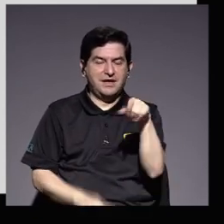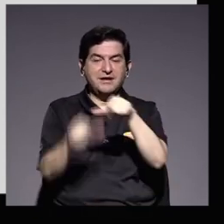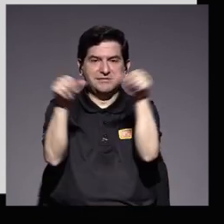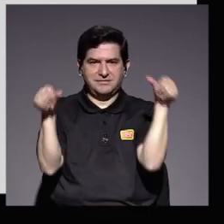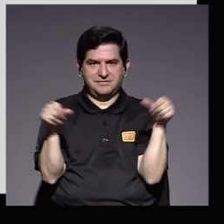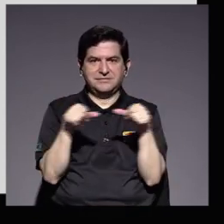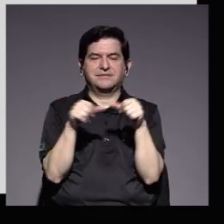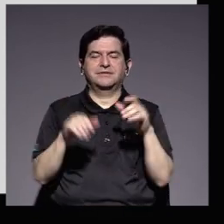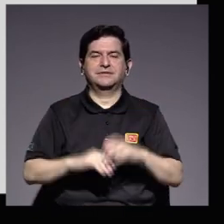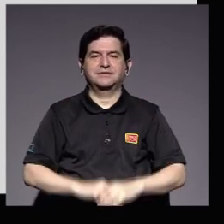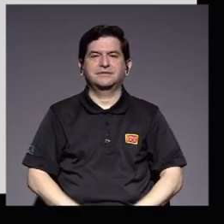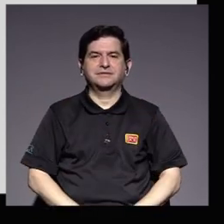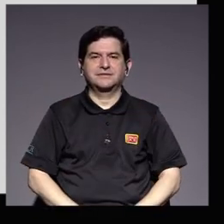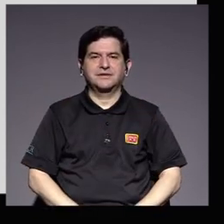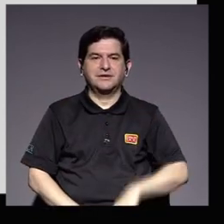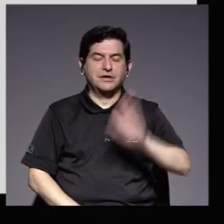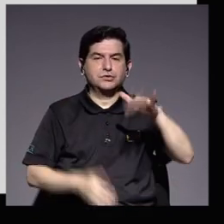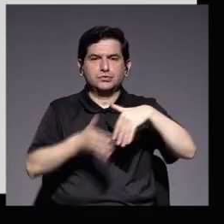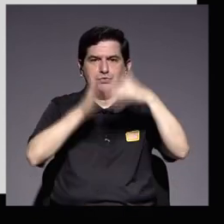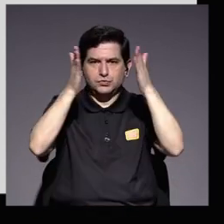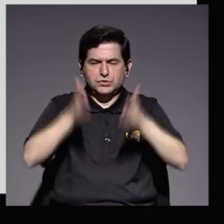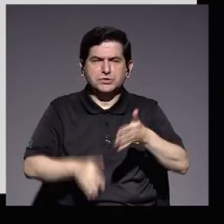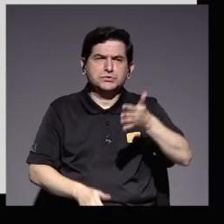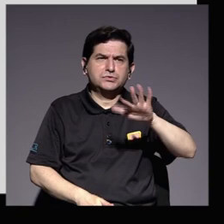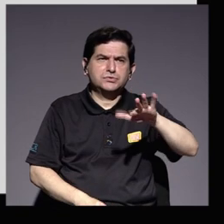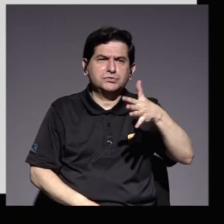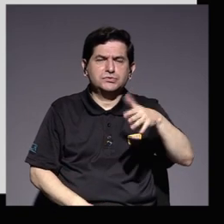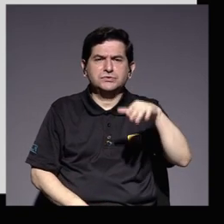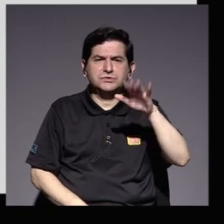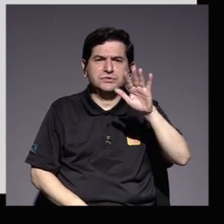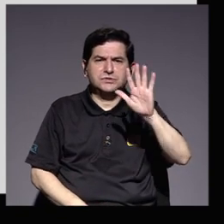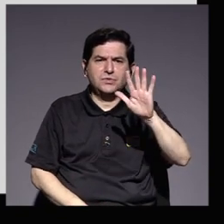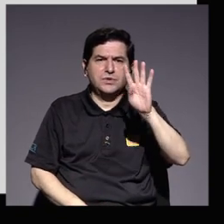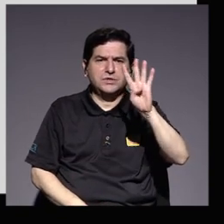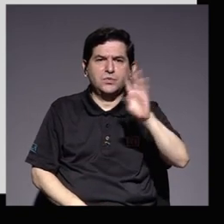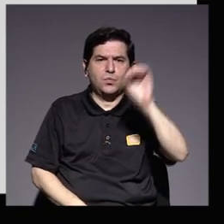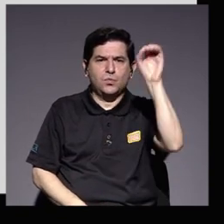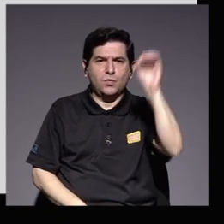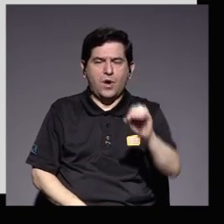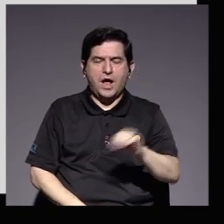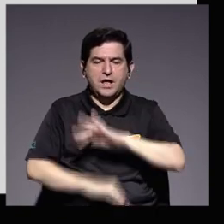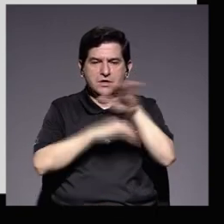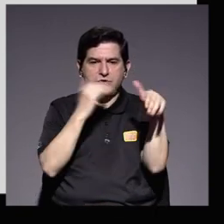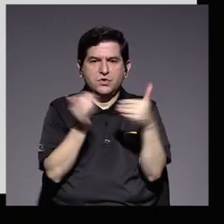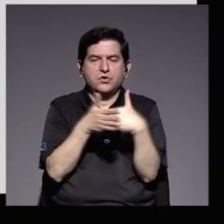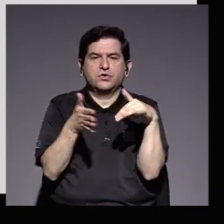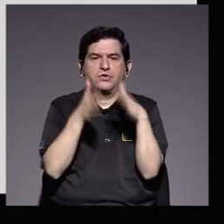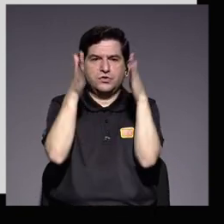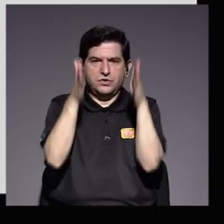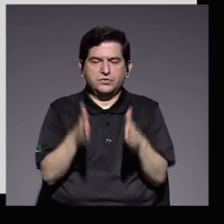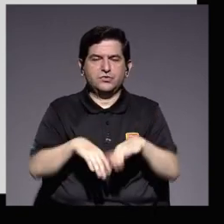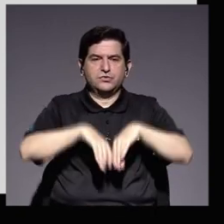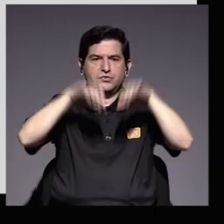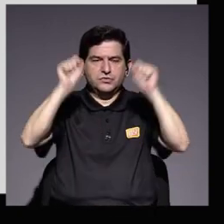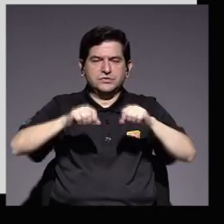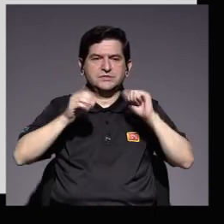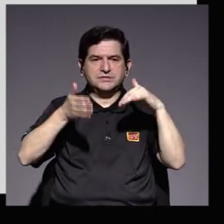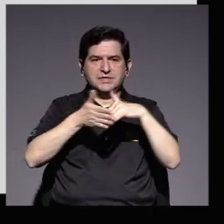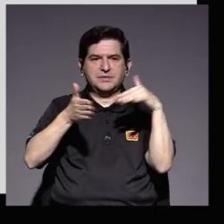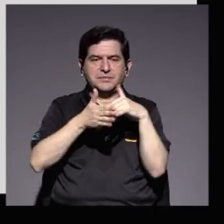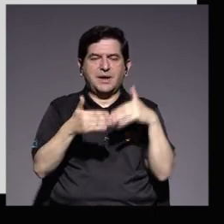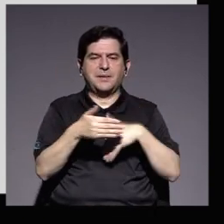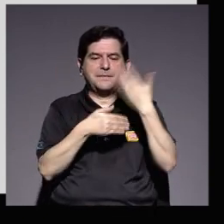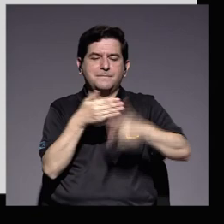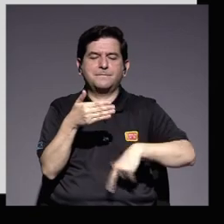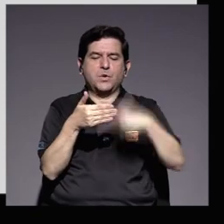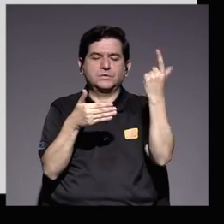áreas, siendo sus estudiantes alrededor de un 54% de la totalidad de estudiantes del sistema de estudios de posgrado.